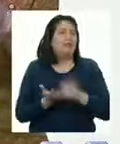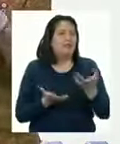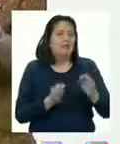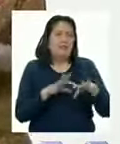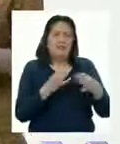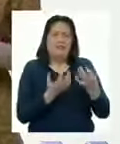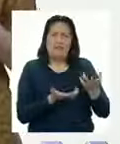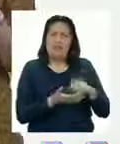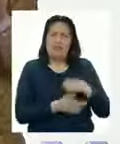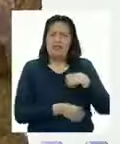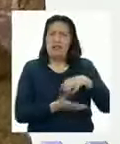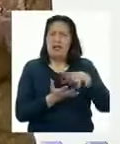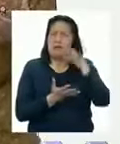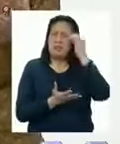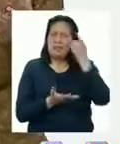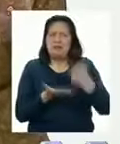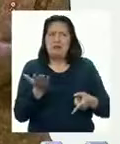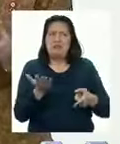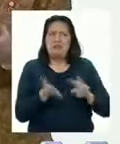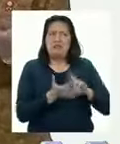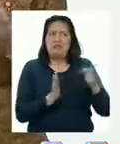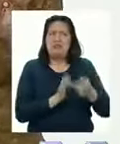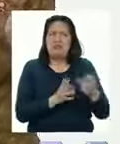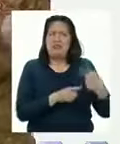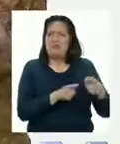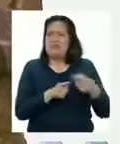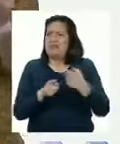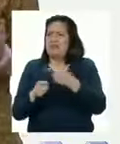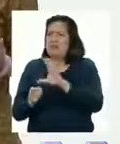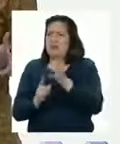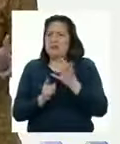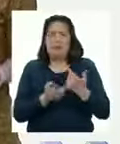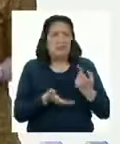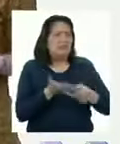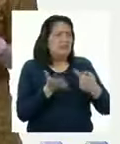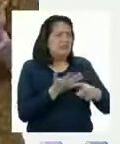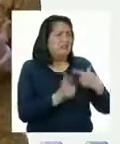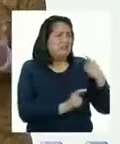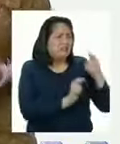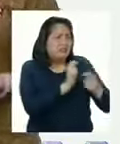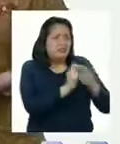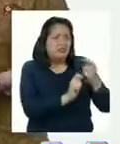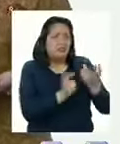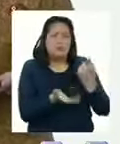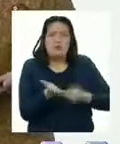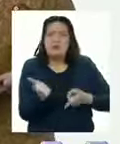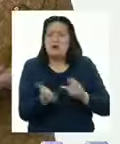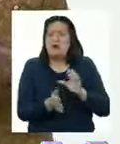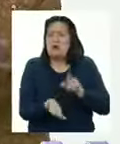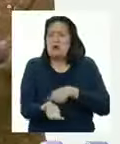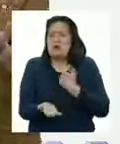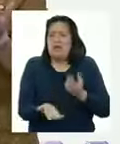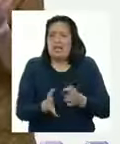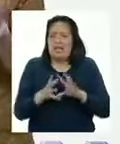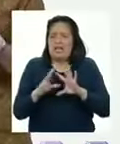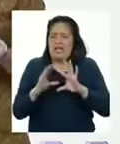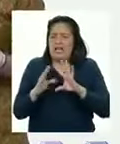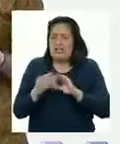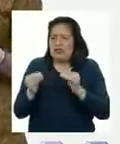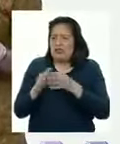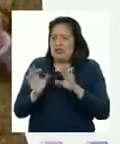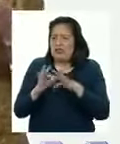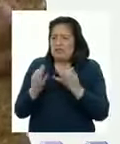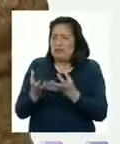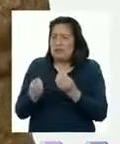aprendimos mucho acerca de qué es la diversidad, qué son las tradiciones y costumbres Y cómo es que nuestra historia familiar nos ayuda a